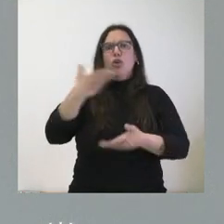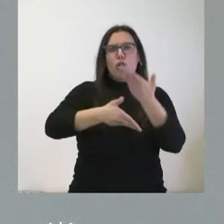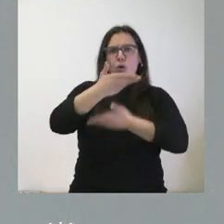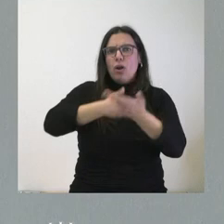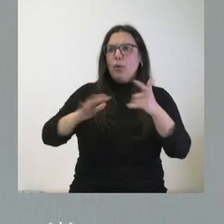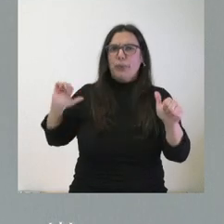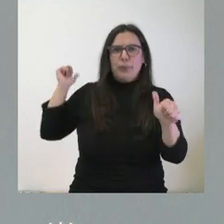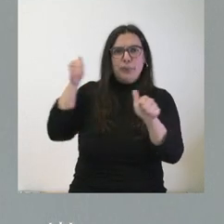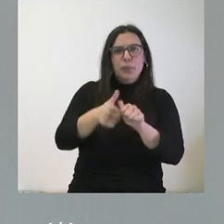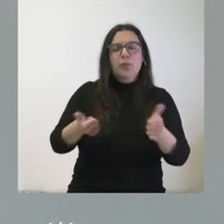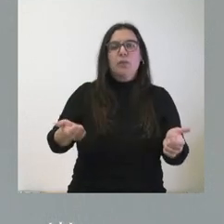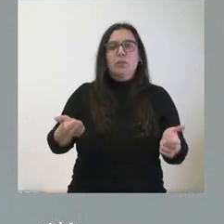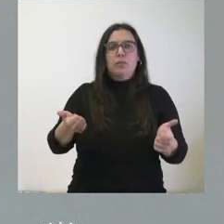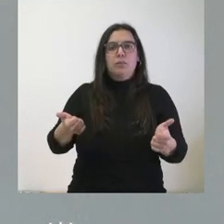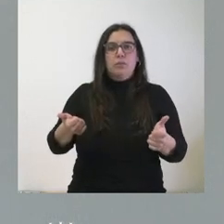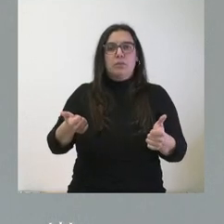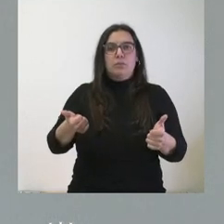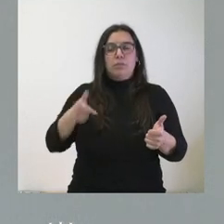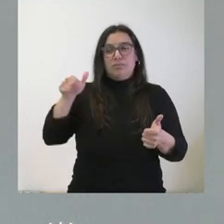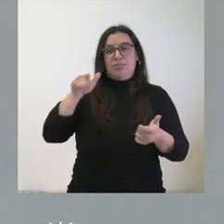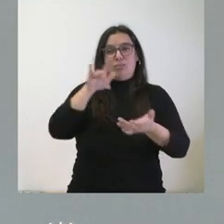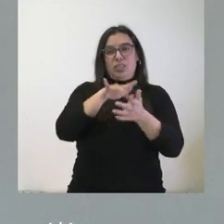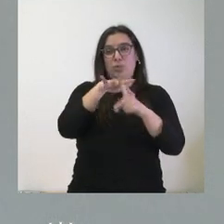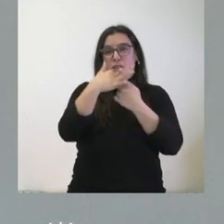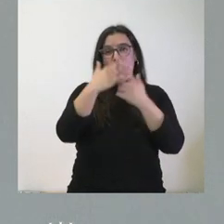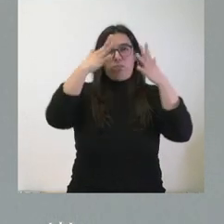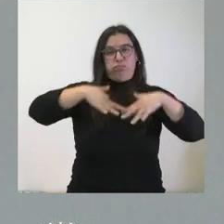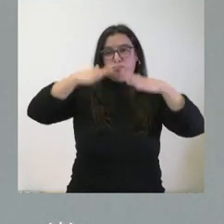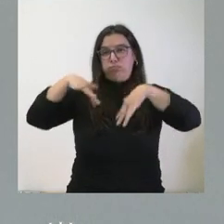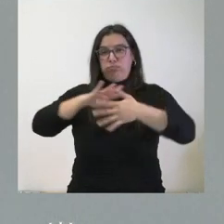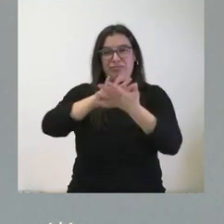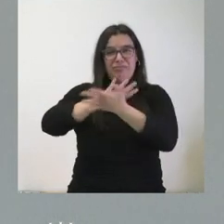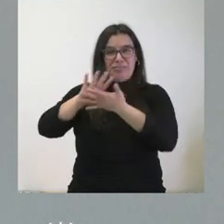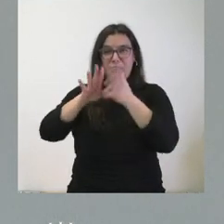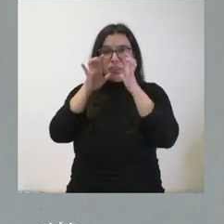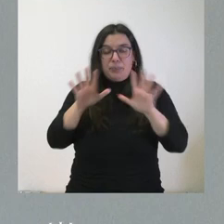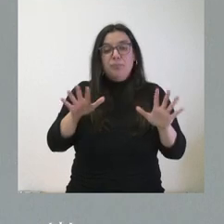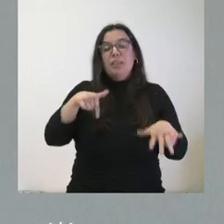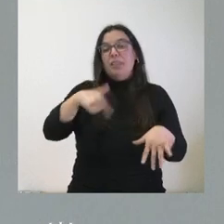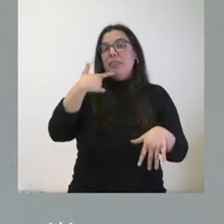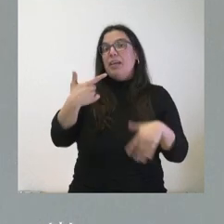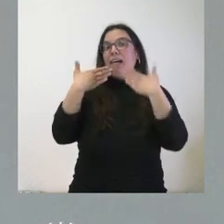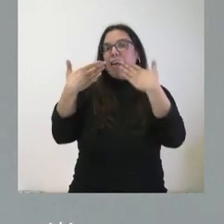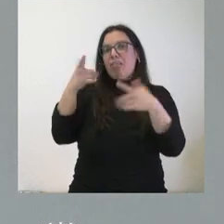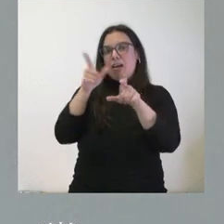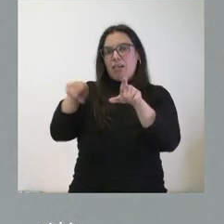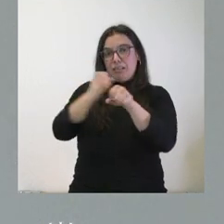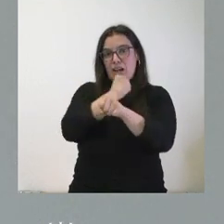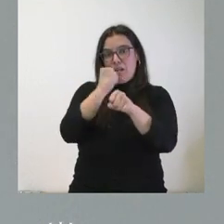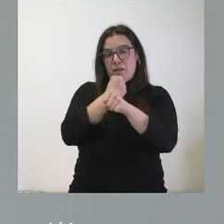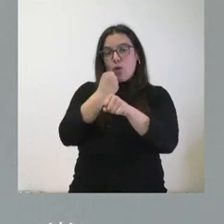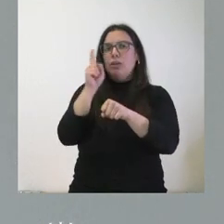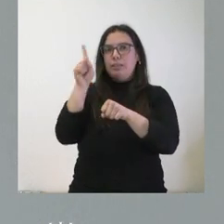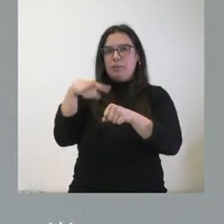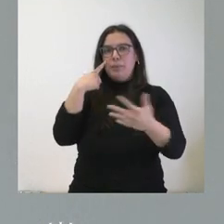en ese desastre natural y que desde aquí agradecemos esa labor que ya han puesto de